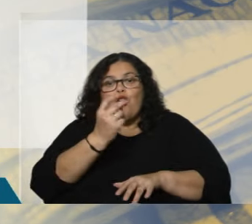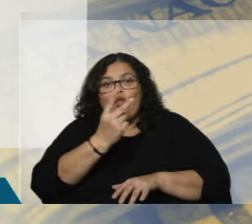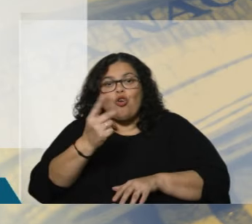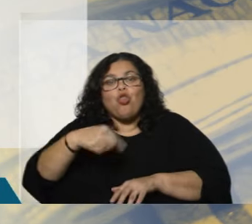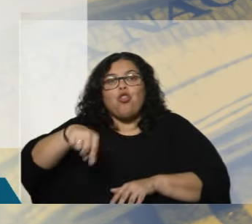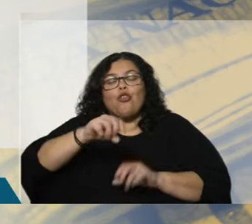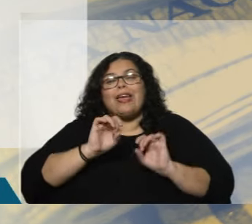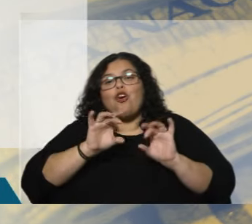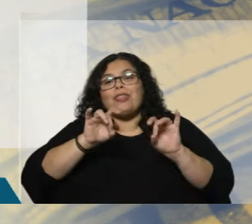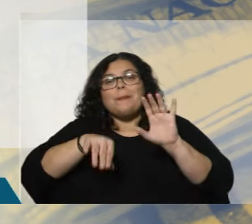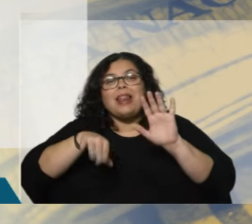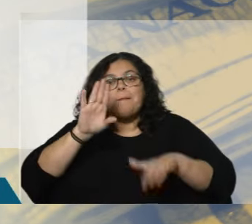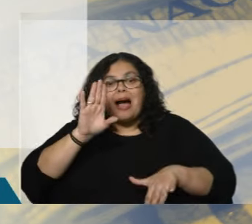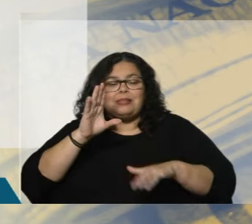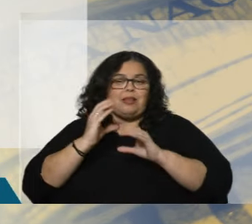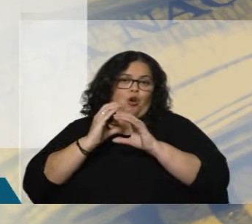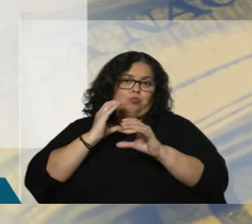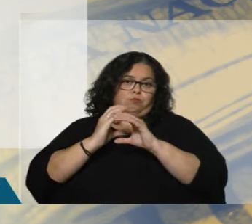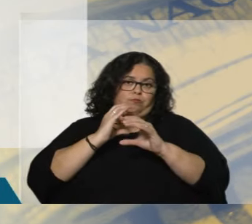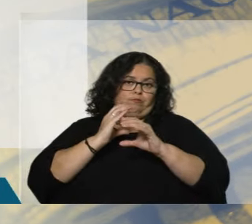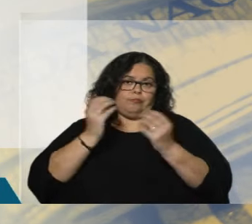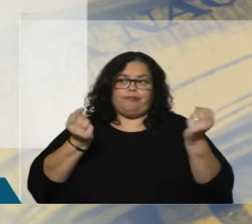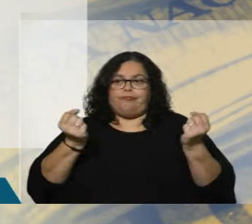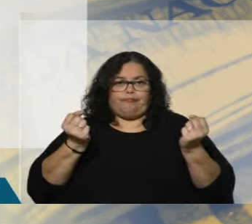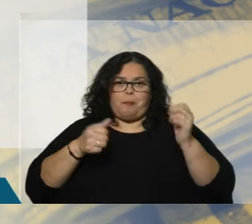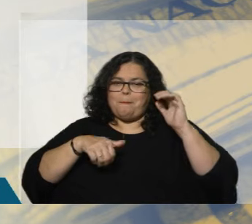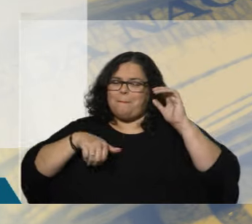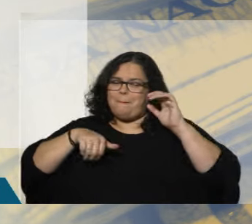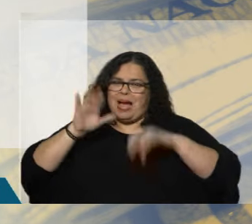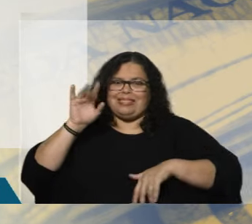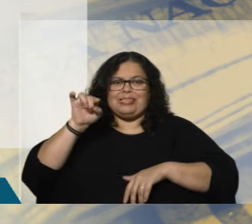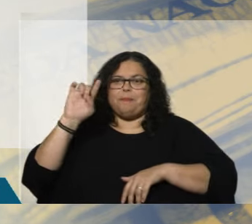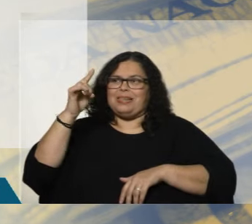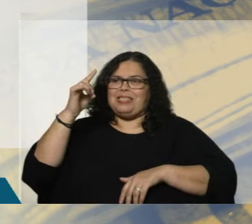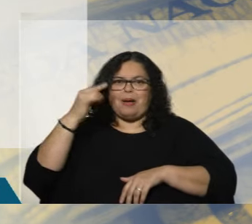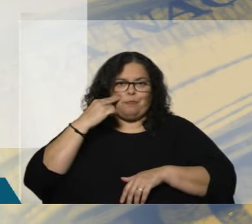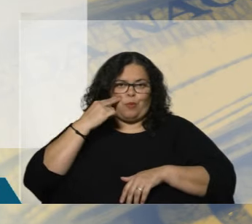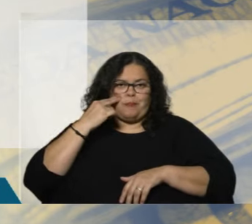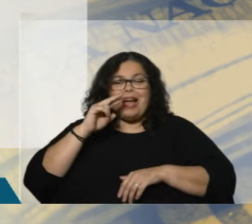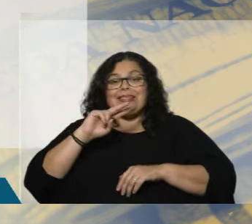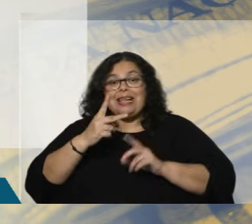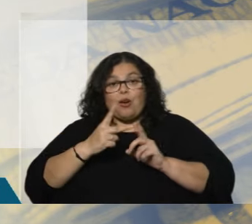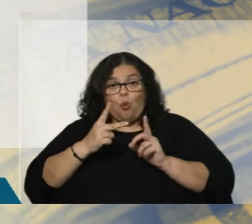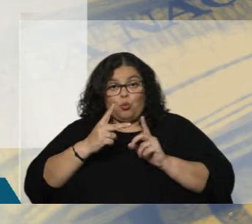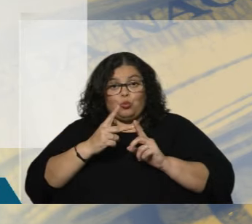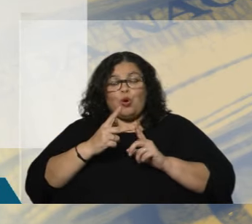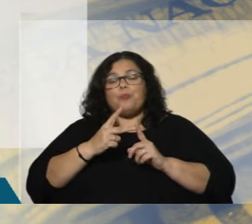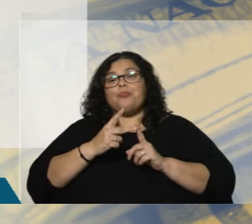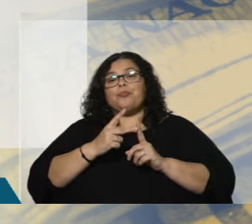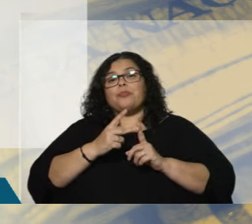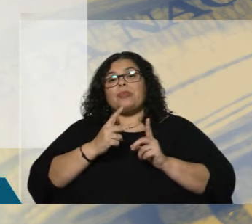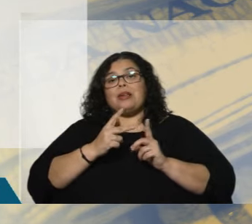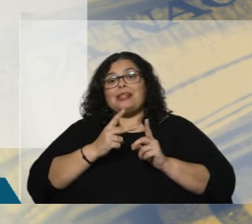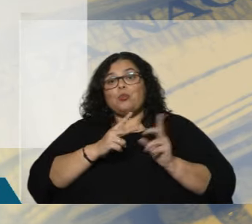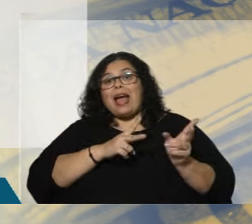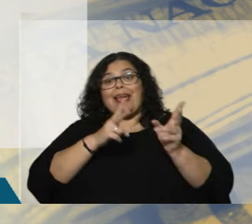Uruguay? Bueno, el transporte, sin dudas. Es el principal problema, la segunda etapa del proceso de descarbonización está ahí, en el